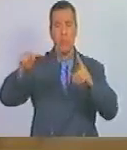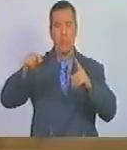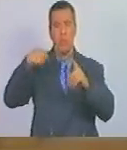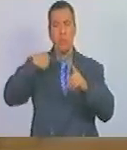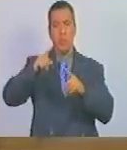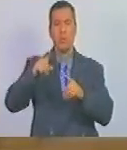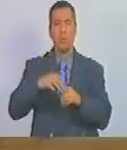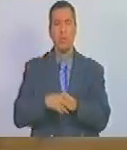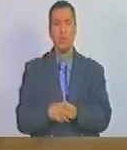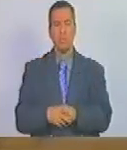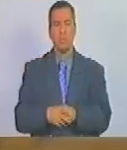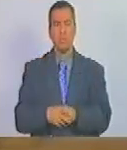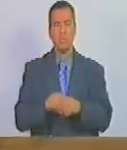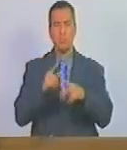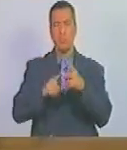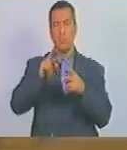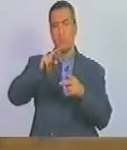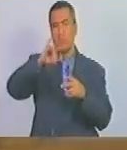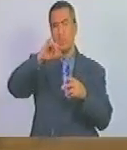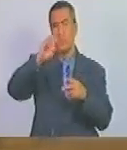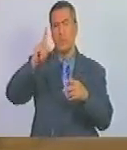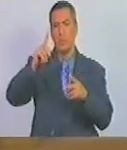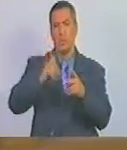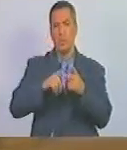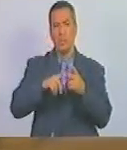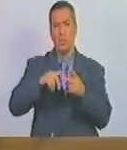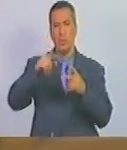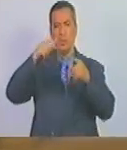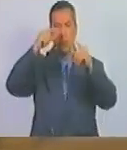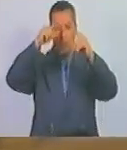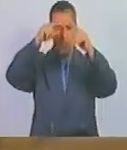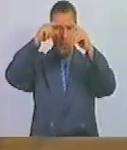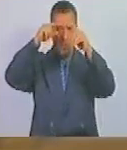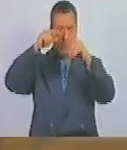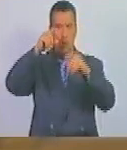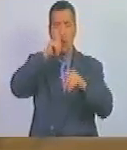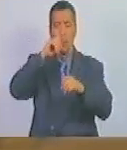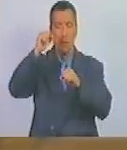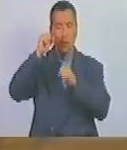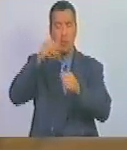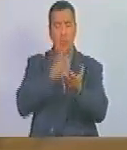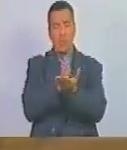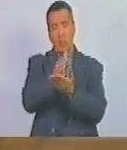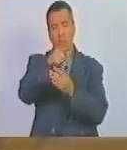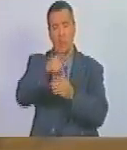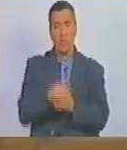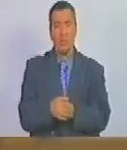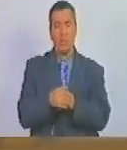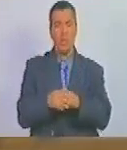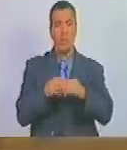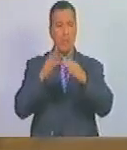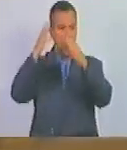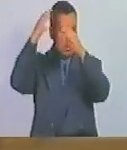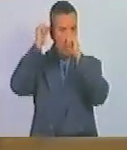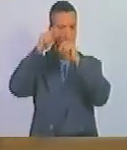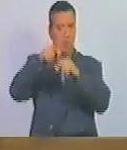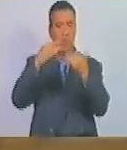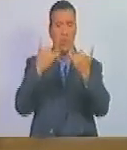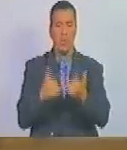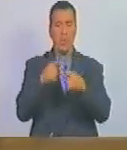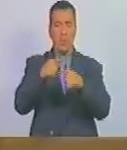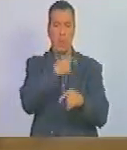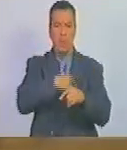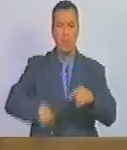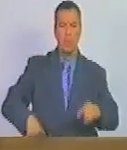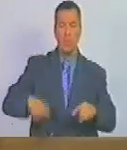cancilleres Raíl Maliki y Nicolás Maduro quien ha seguido como canciller y ahora como